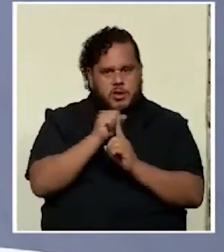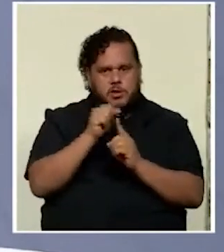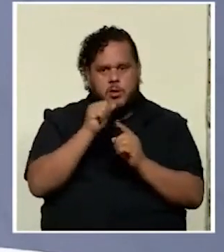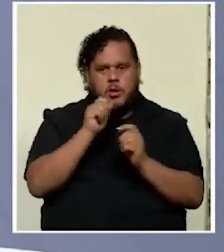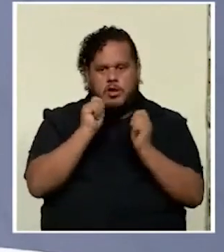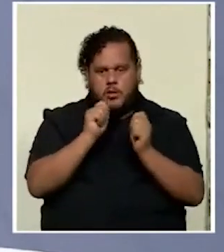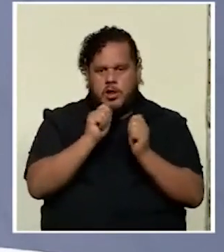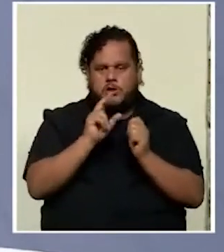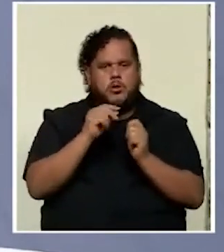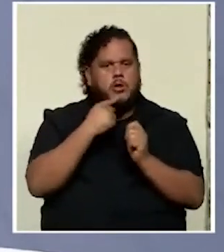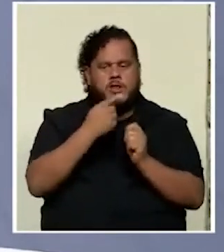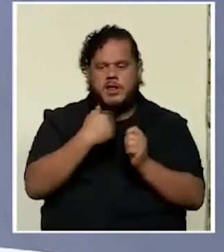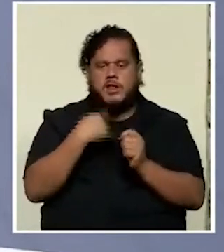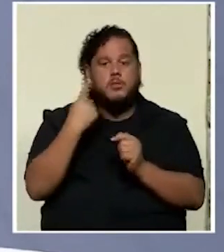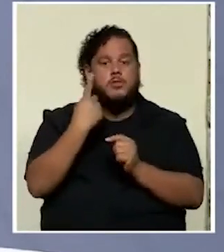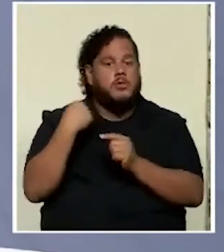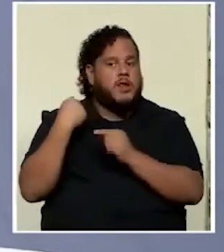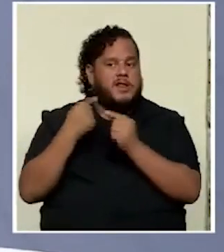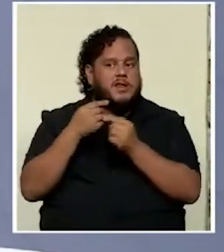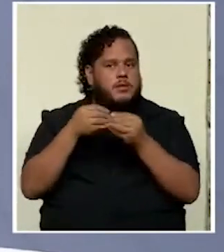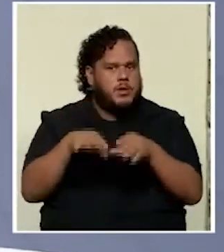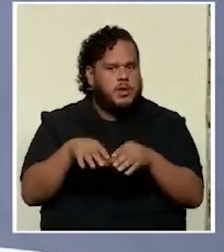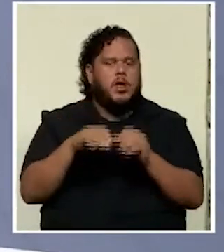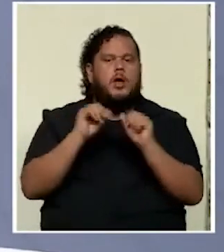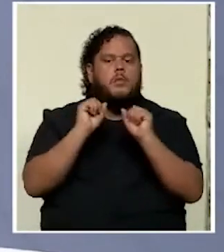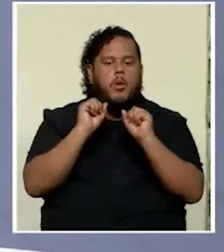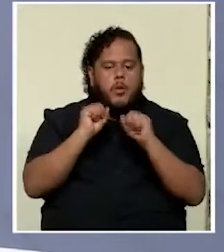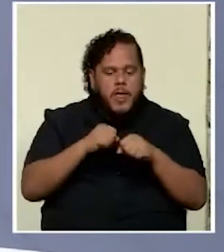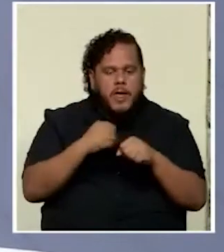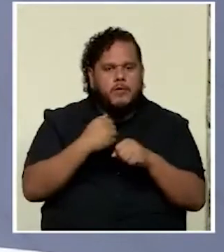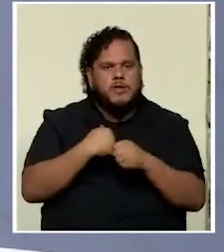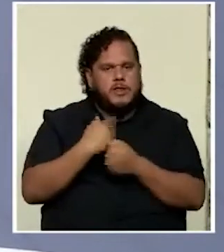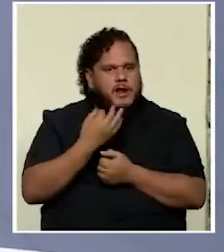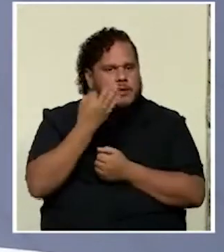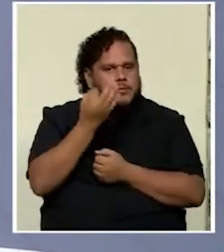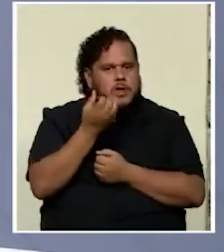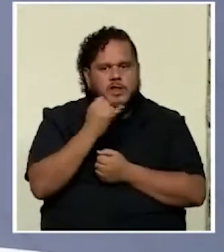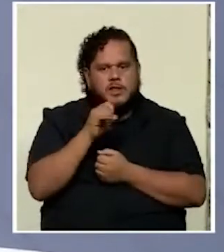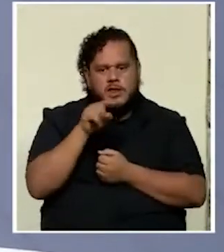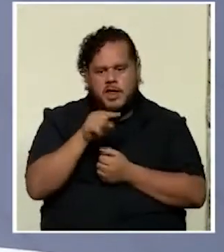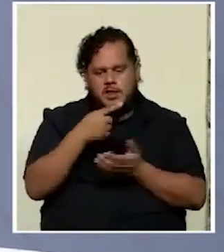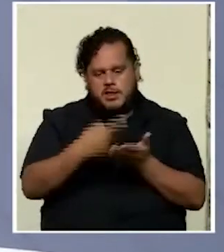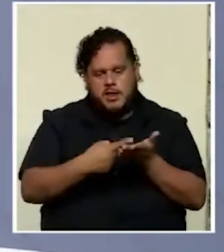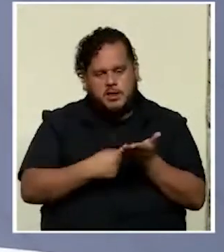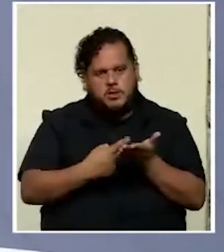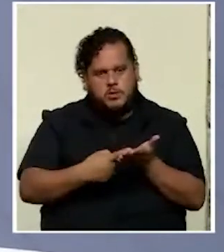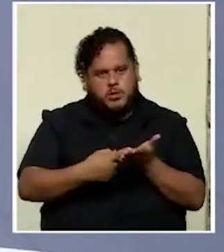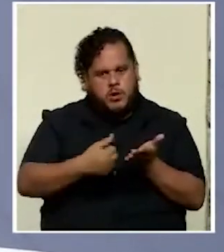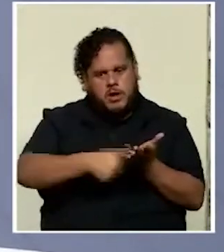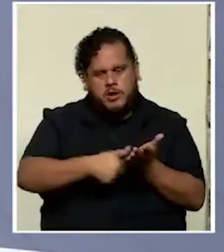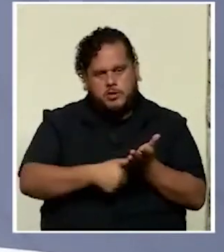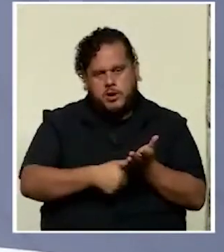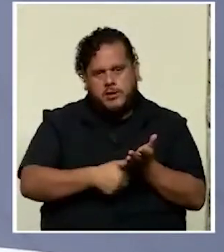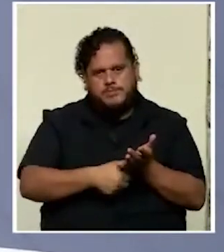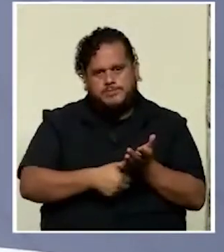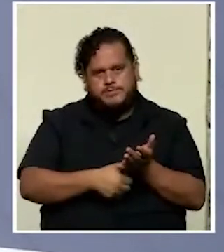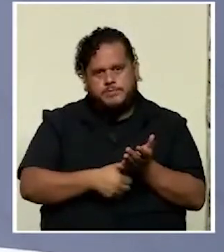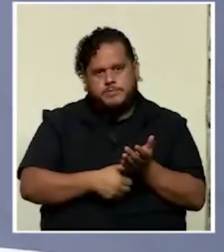que podemos tener una generación perdida si esta discusión electoral no